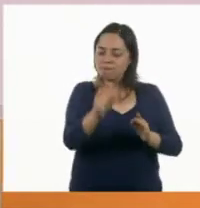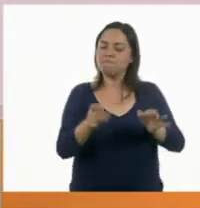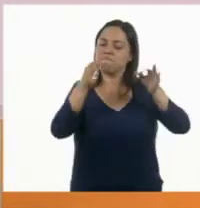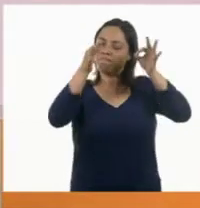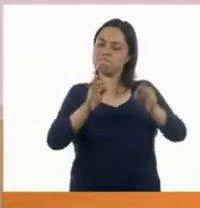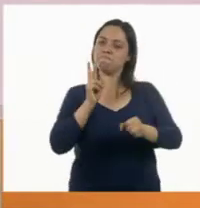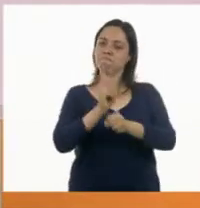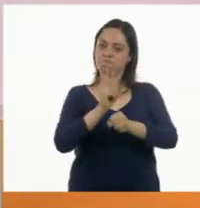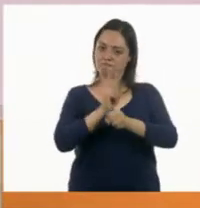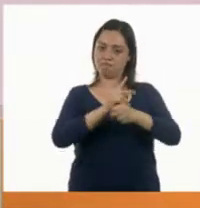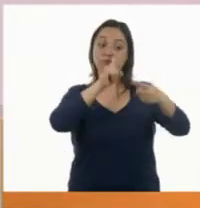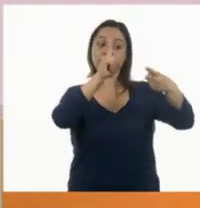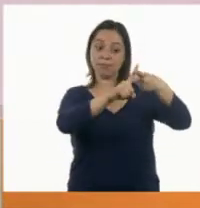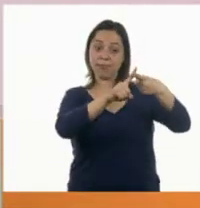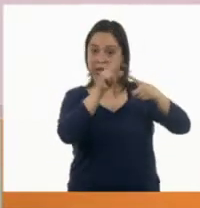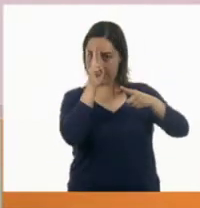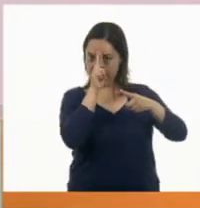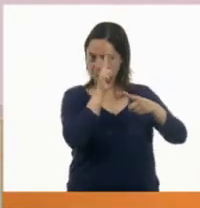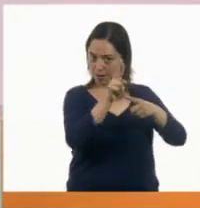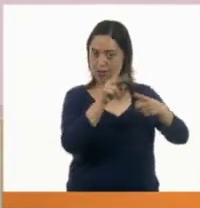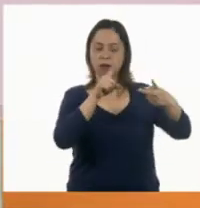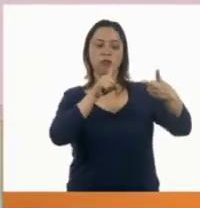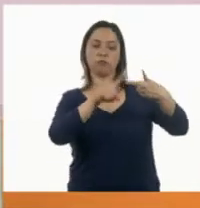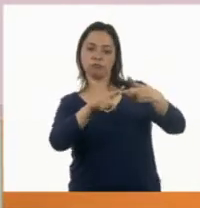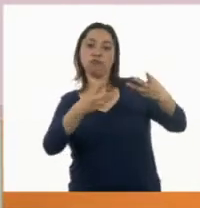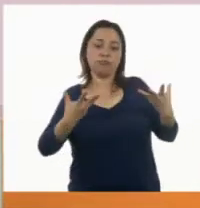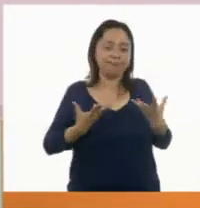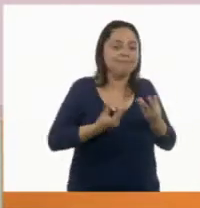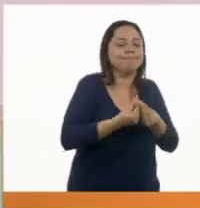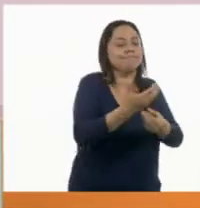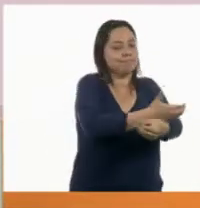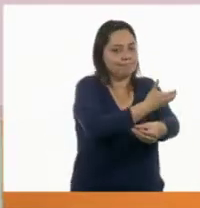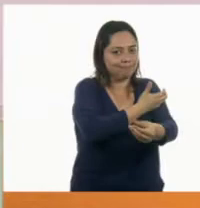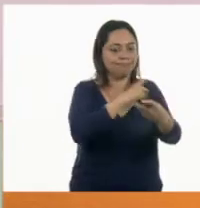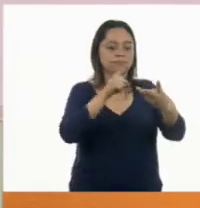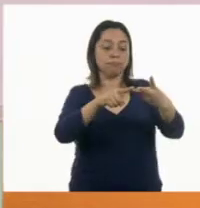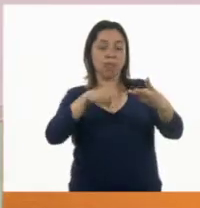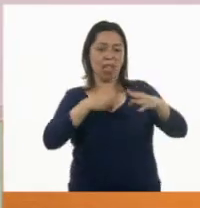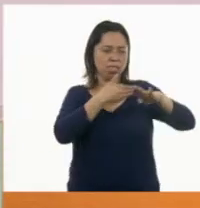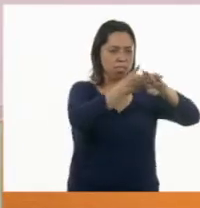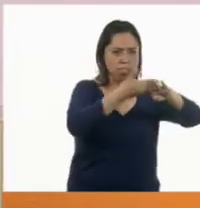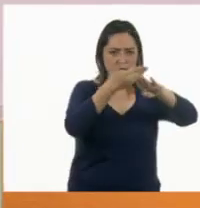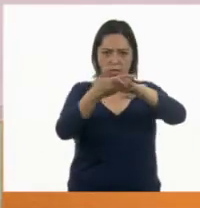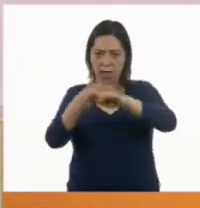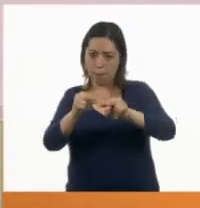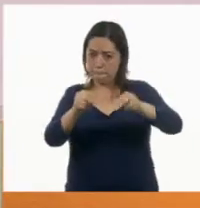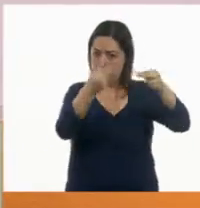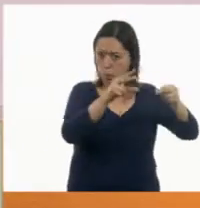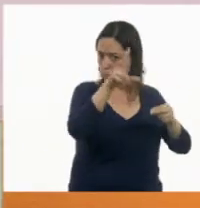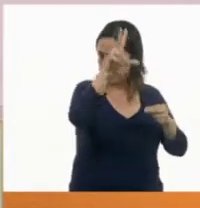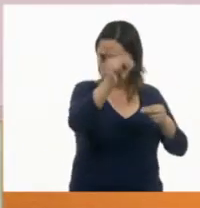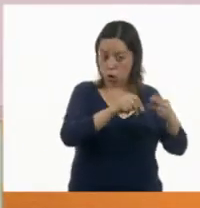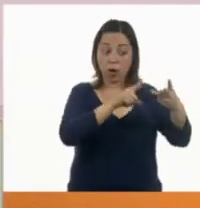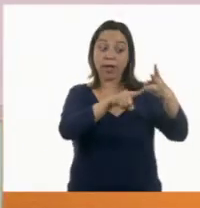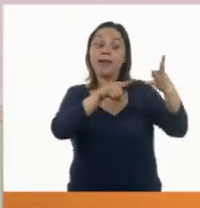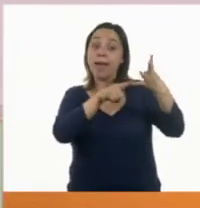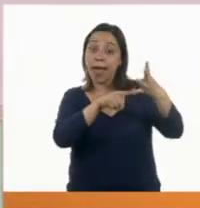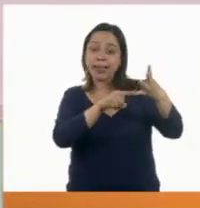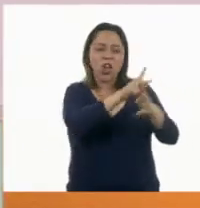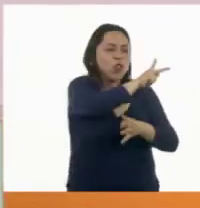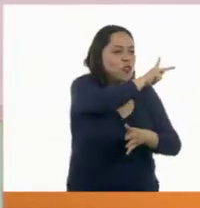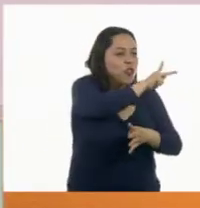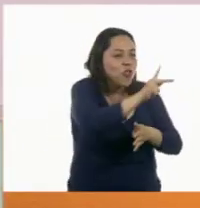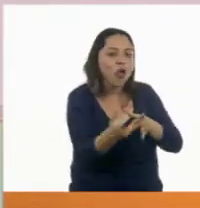Respetarnos, ser buen acompañante, no participar en bromas que lastimen e incluirnos